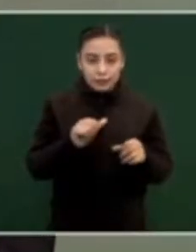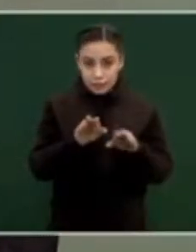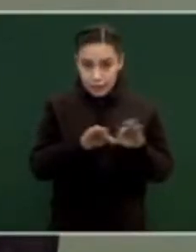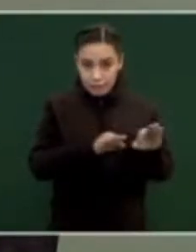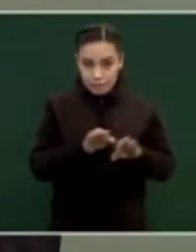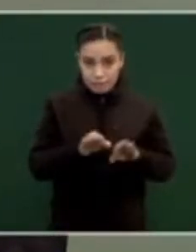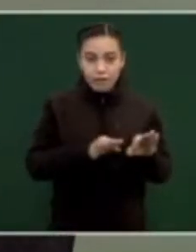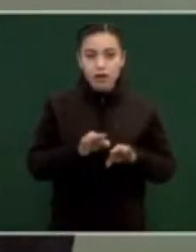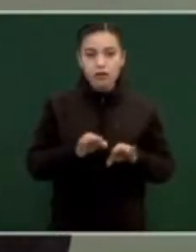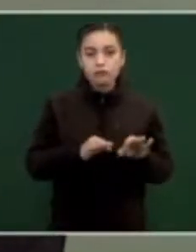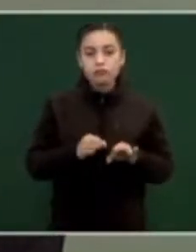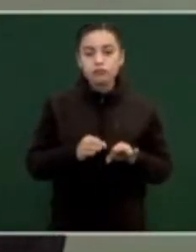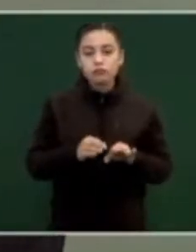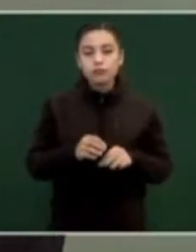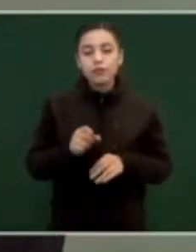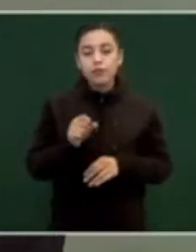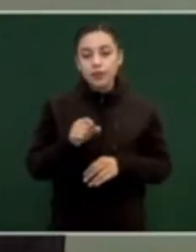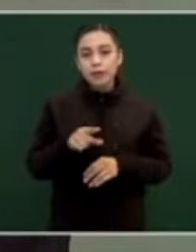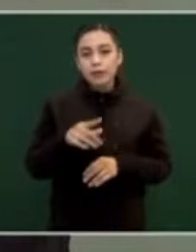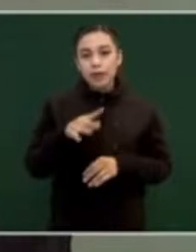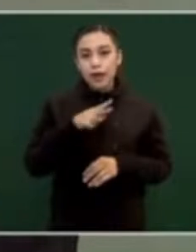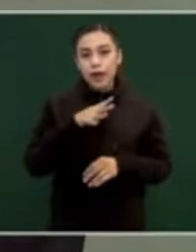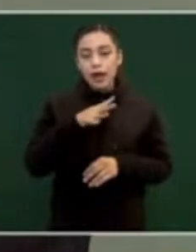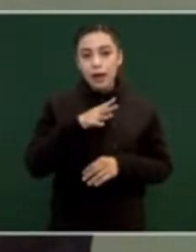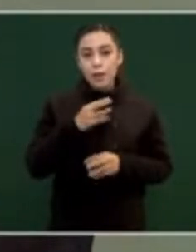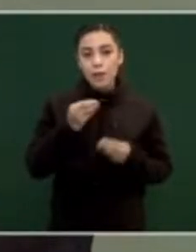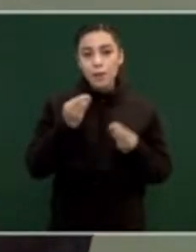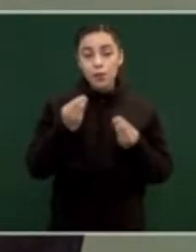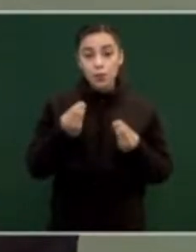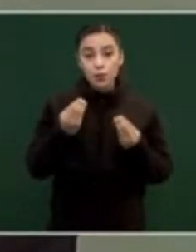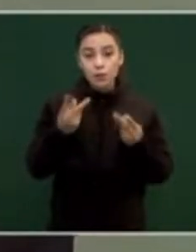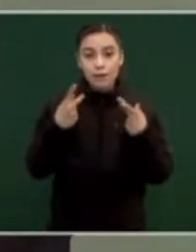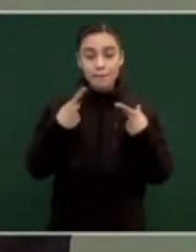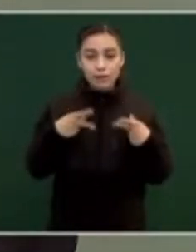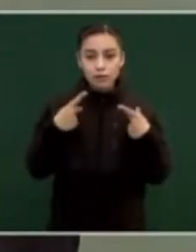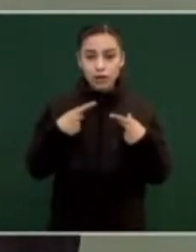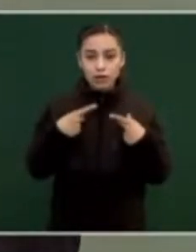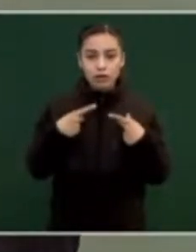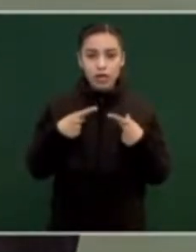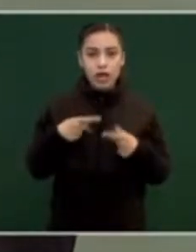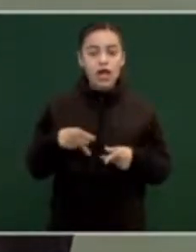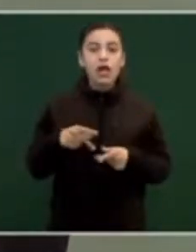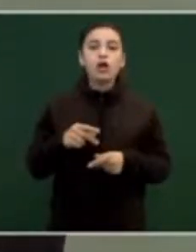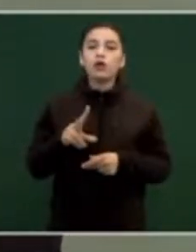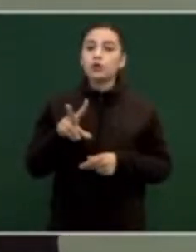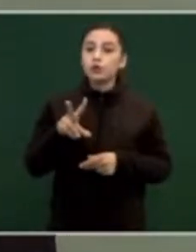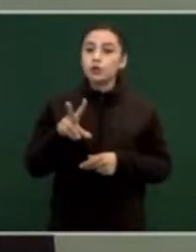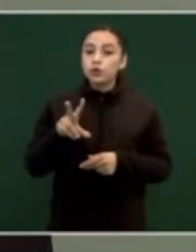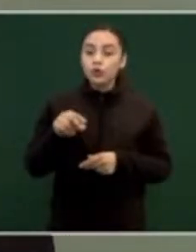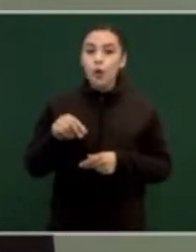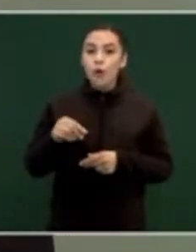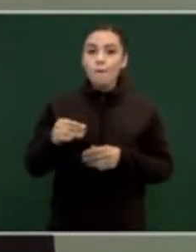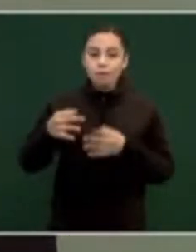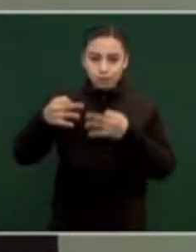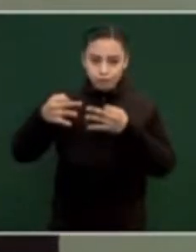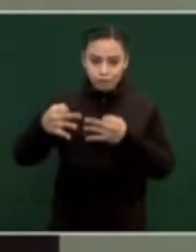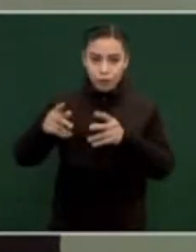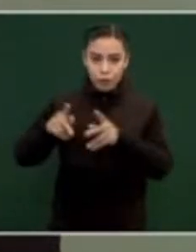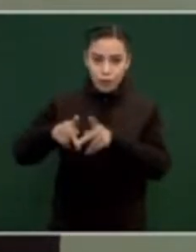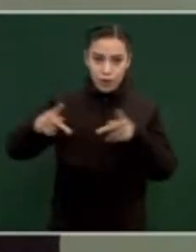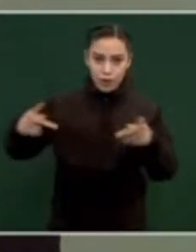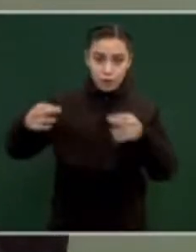que, si tener el oficio del periodismo, están actuando,